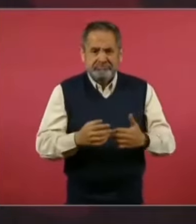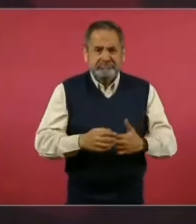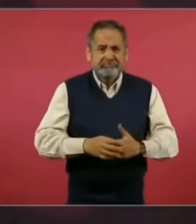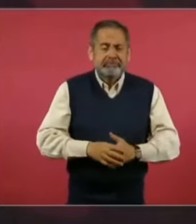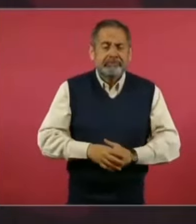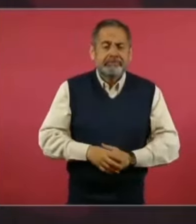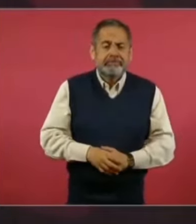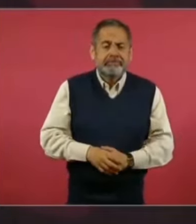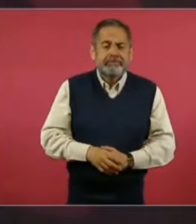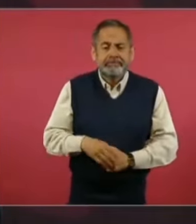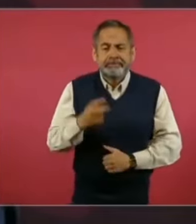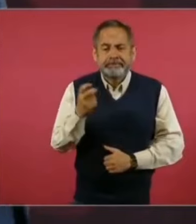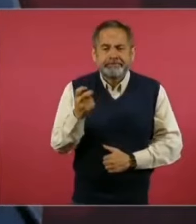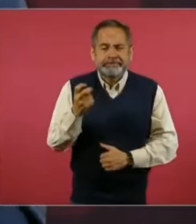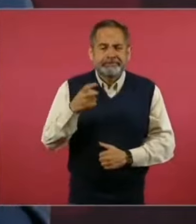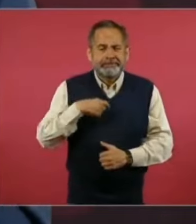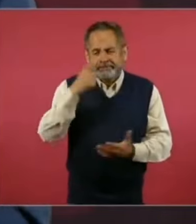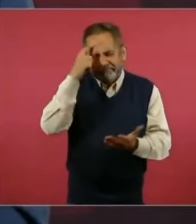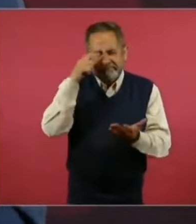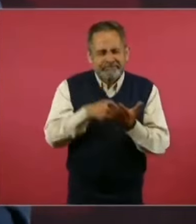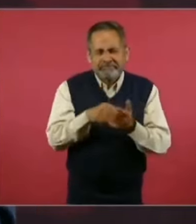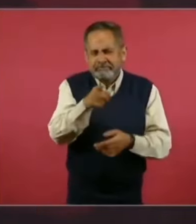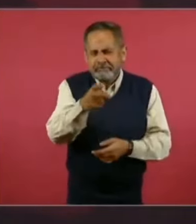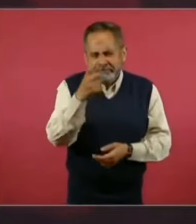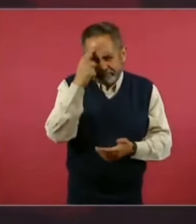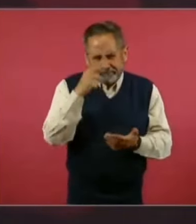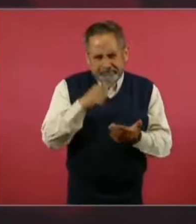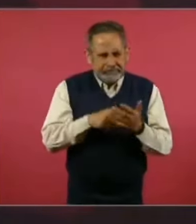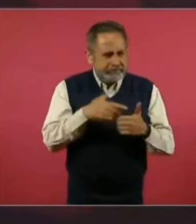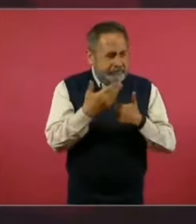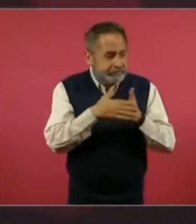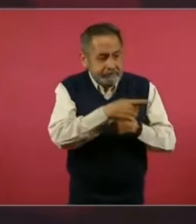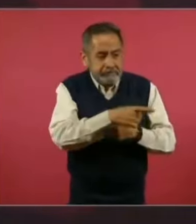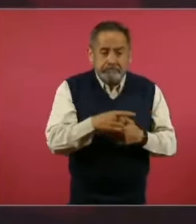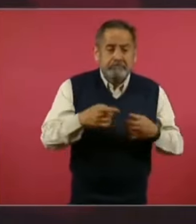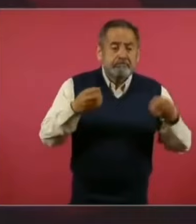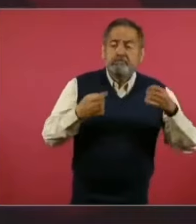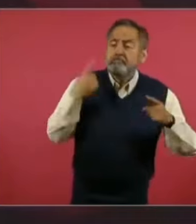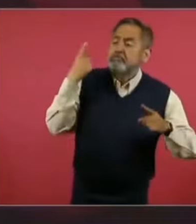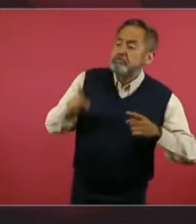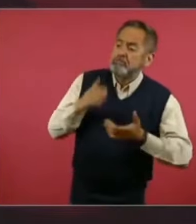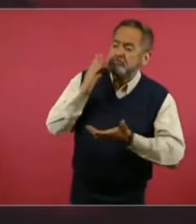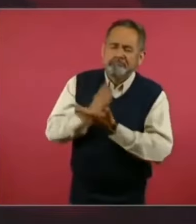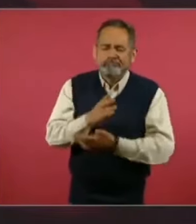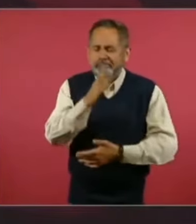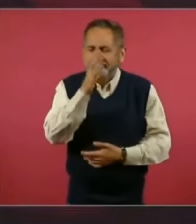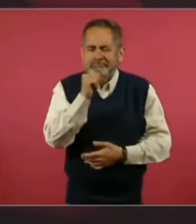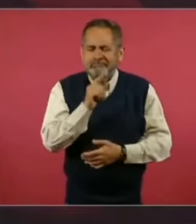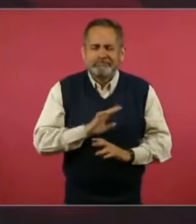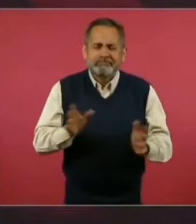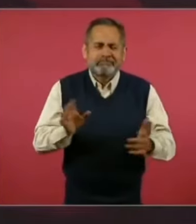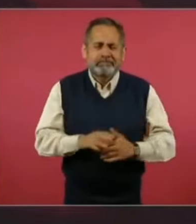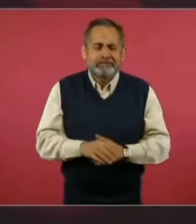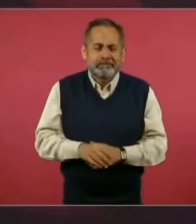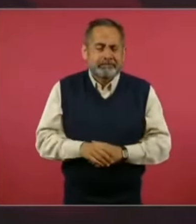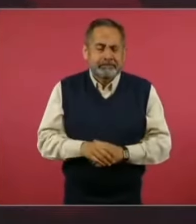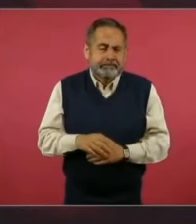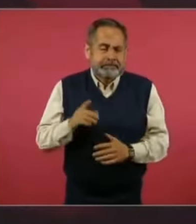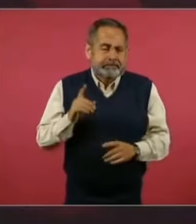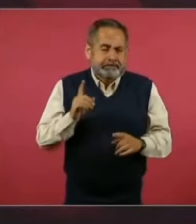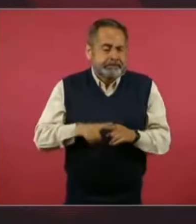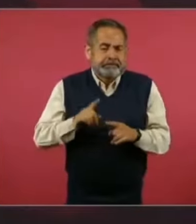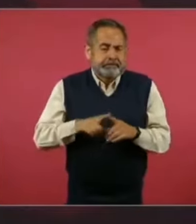Entonces, no creo que eso prospere porque alguien